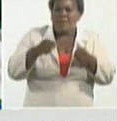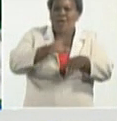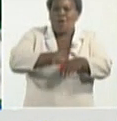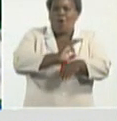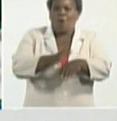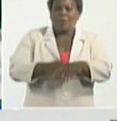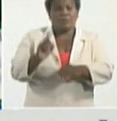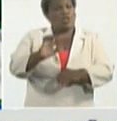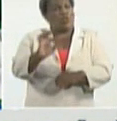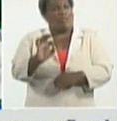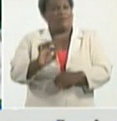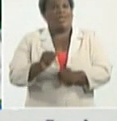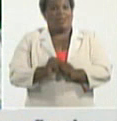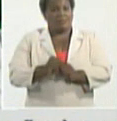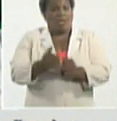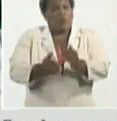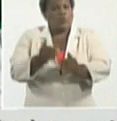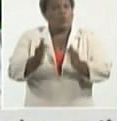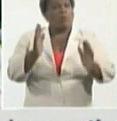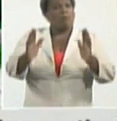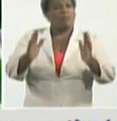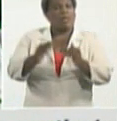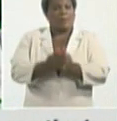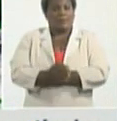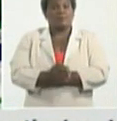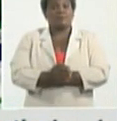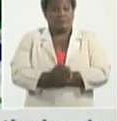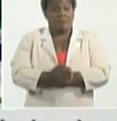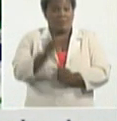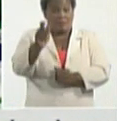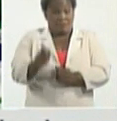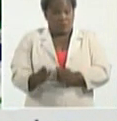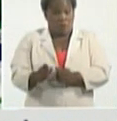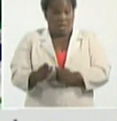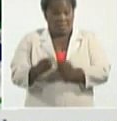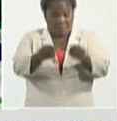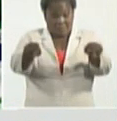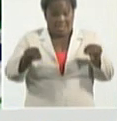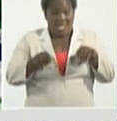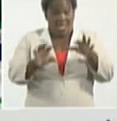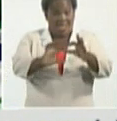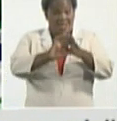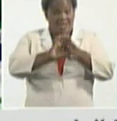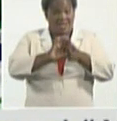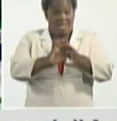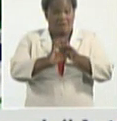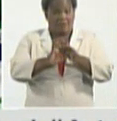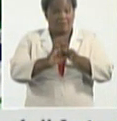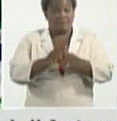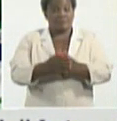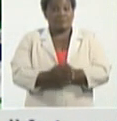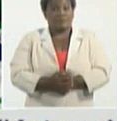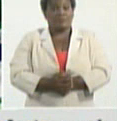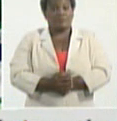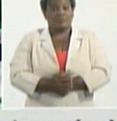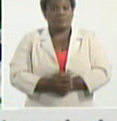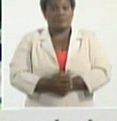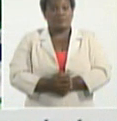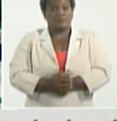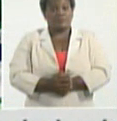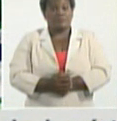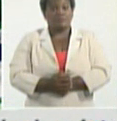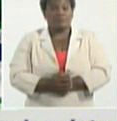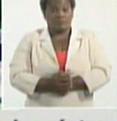La cifra hoy más alta de pacientes en terapia intensiva expresando la complejidad, el